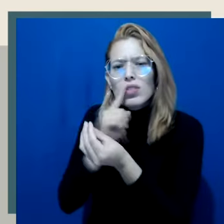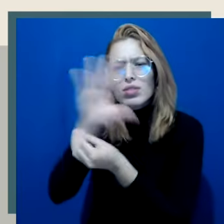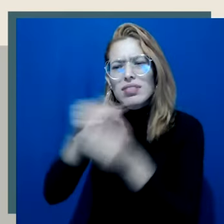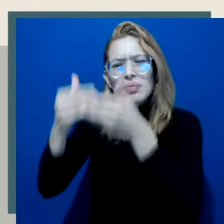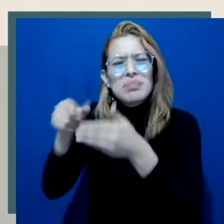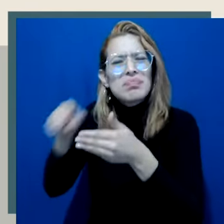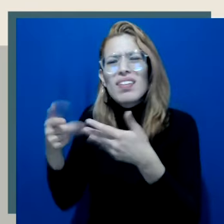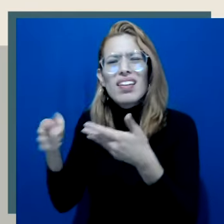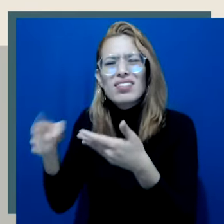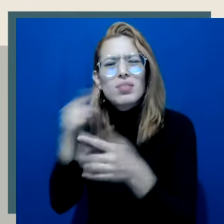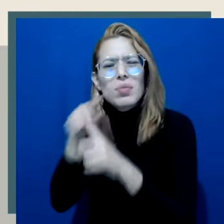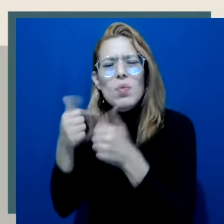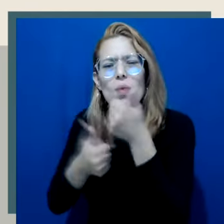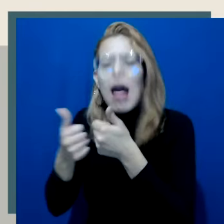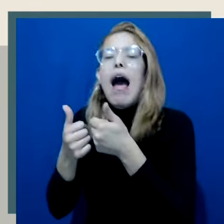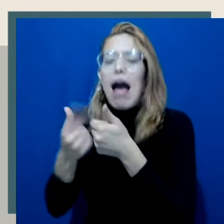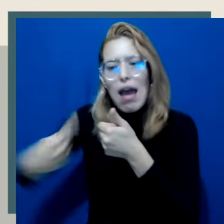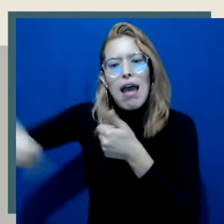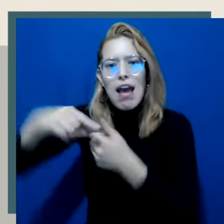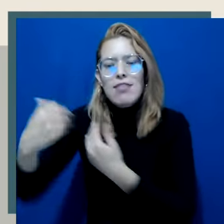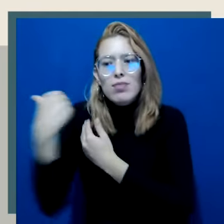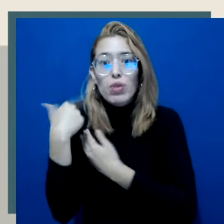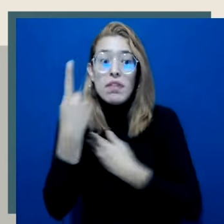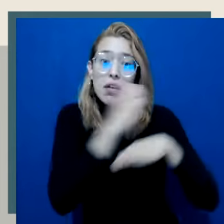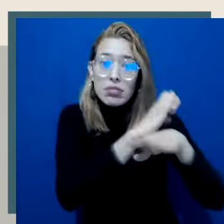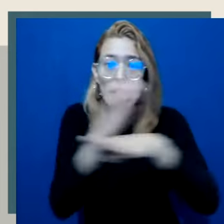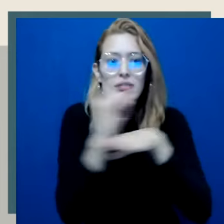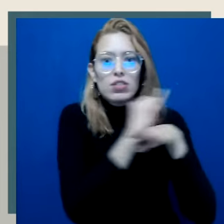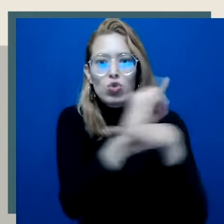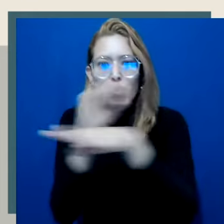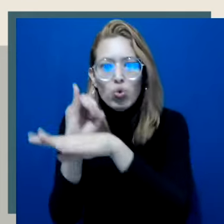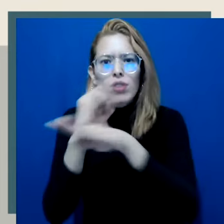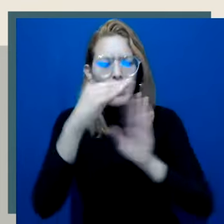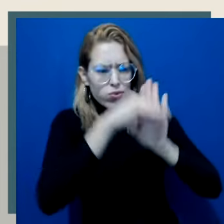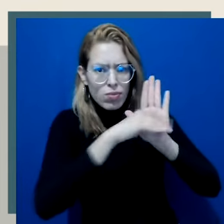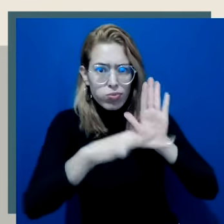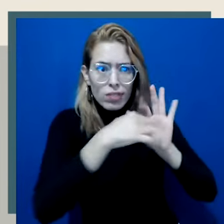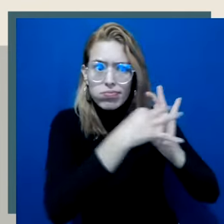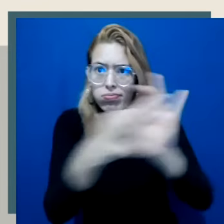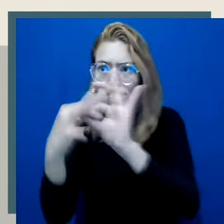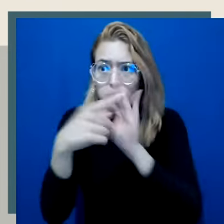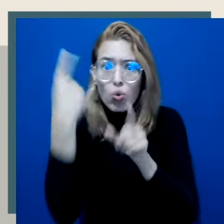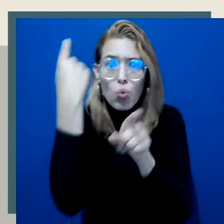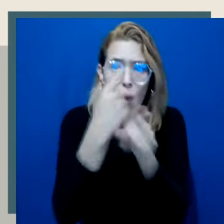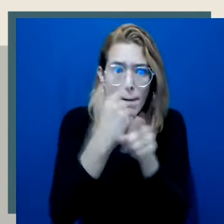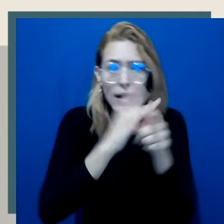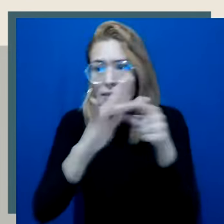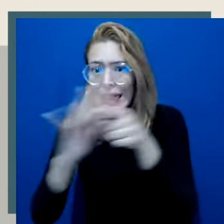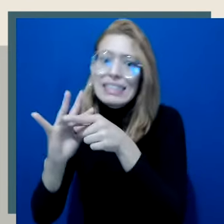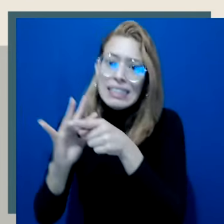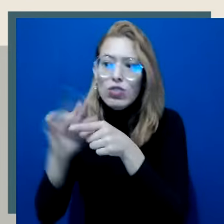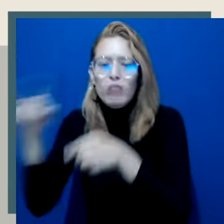El Consejo Nacional de Discapacidad es el organismo consultor, asesor institucional y de verificación,